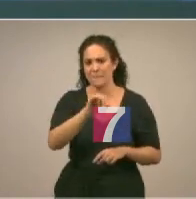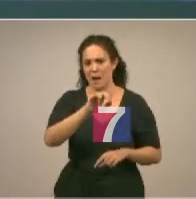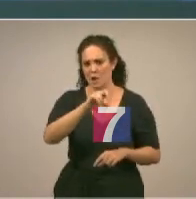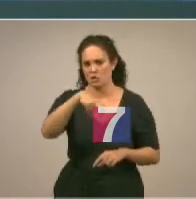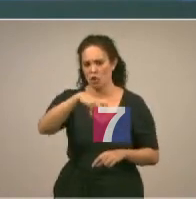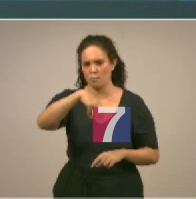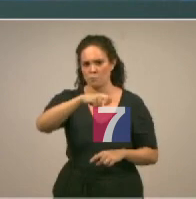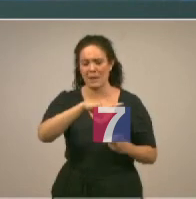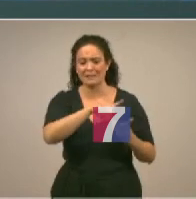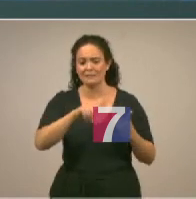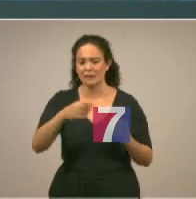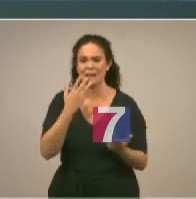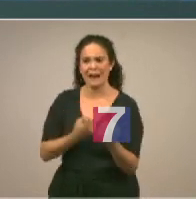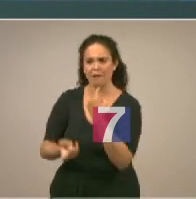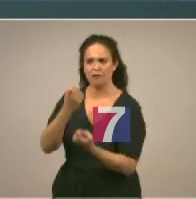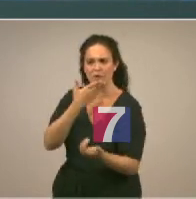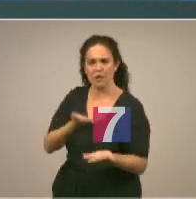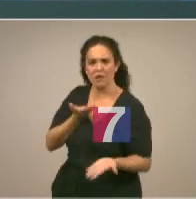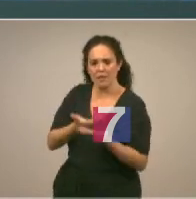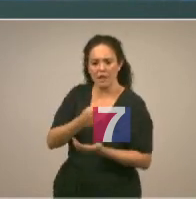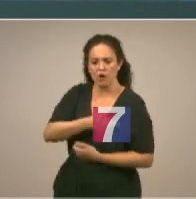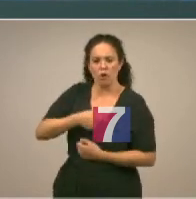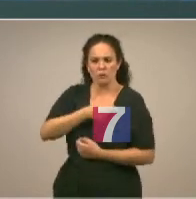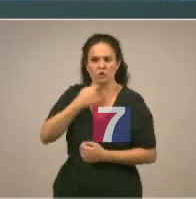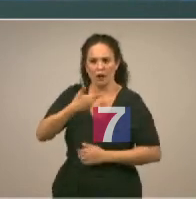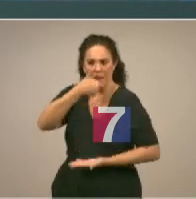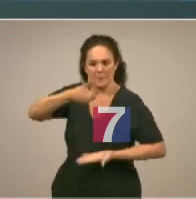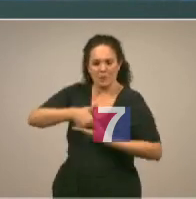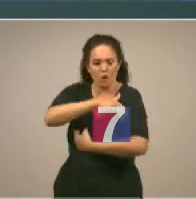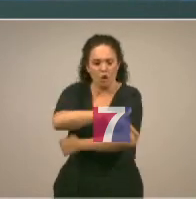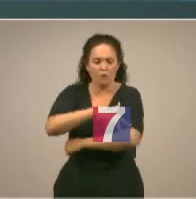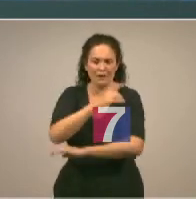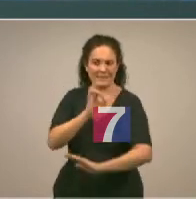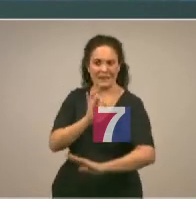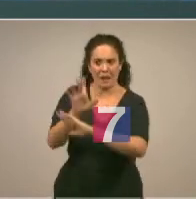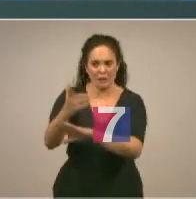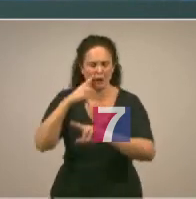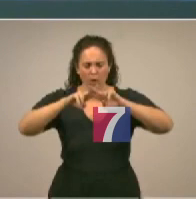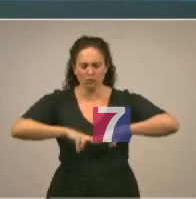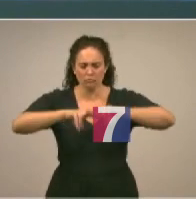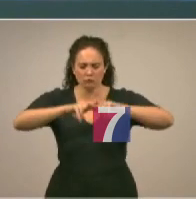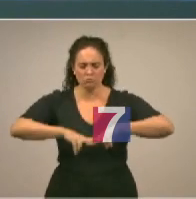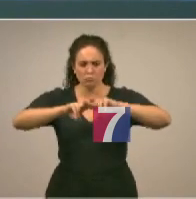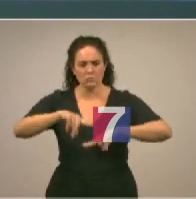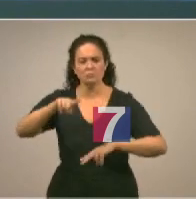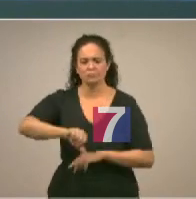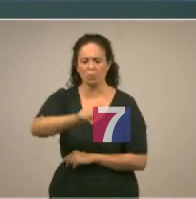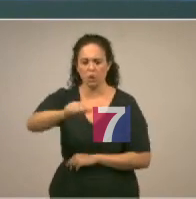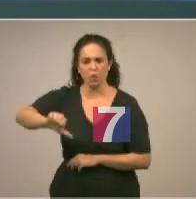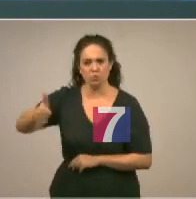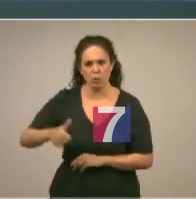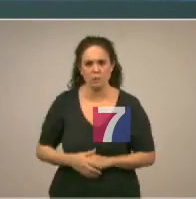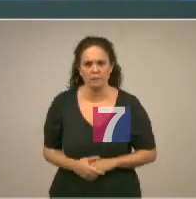propia información que ha sido solicitada por la propia comisión al gobierno vasco y que ha sido remitida a tal efecto y por último